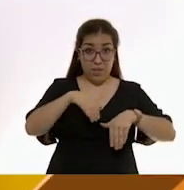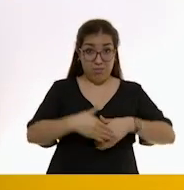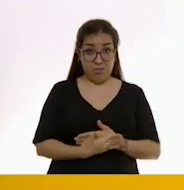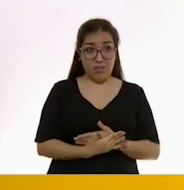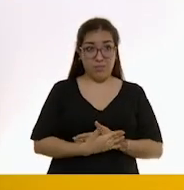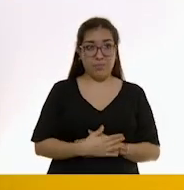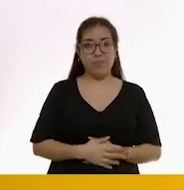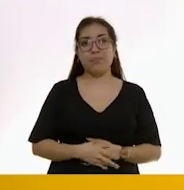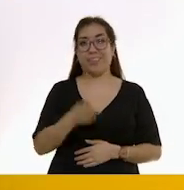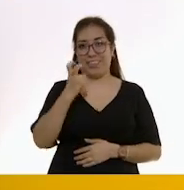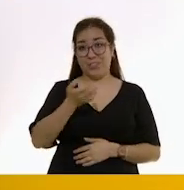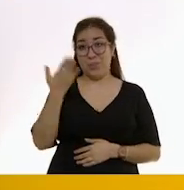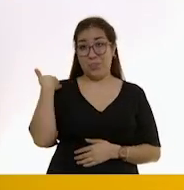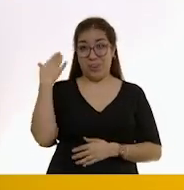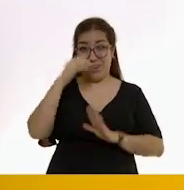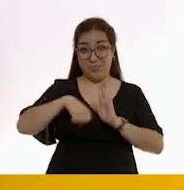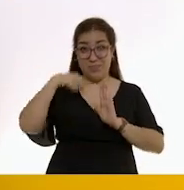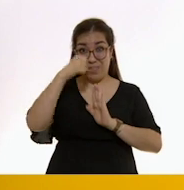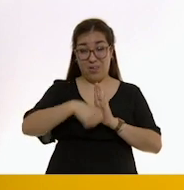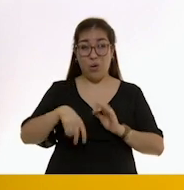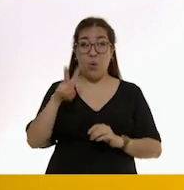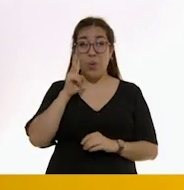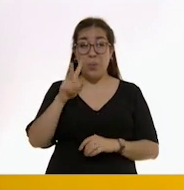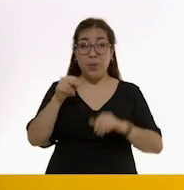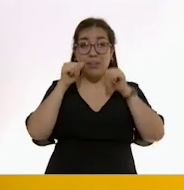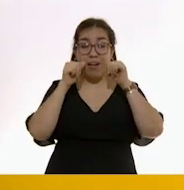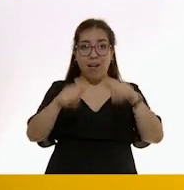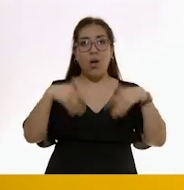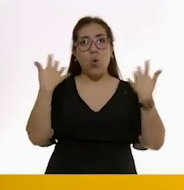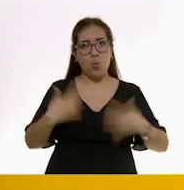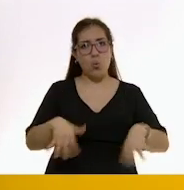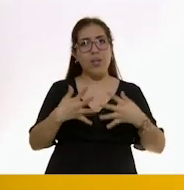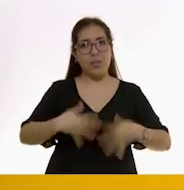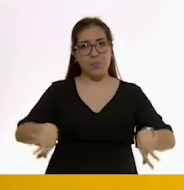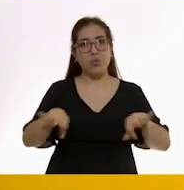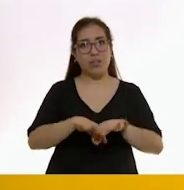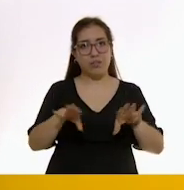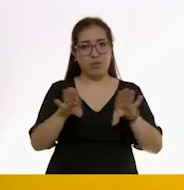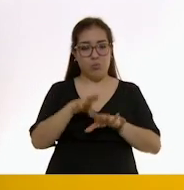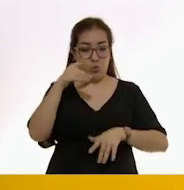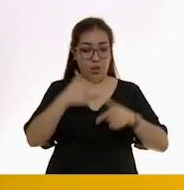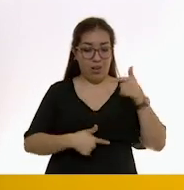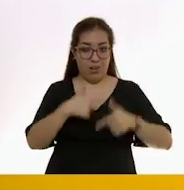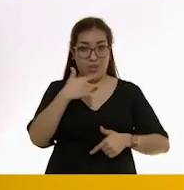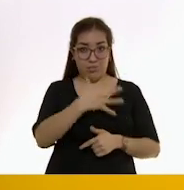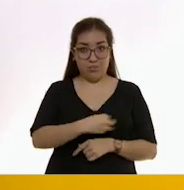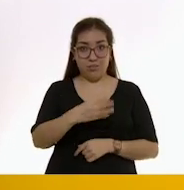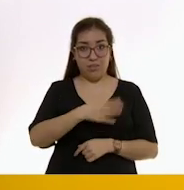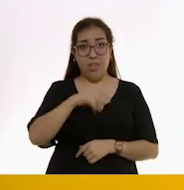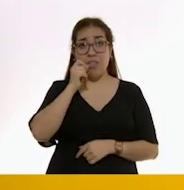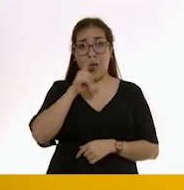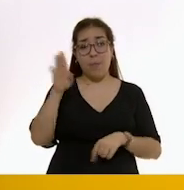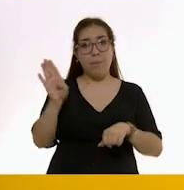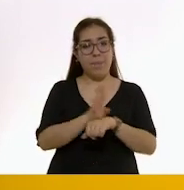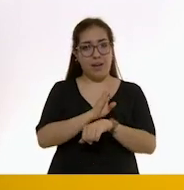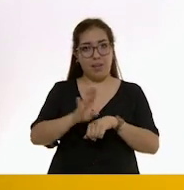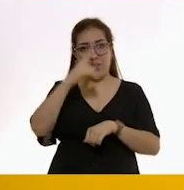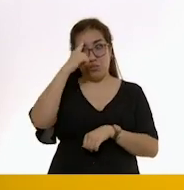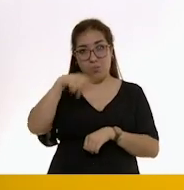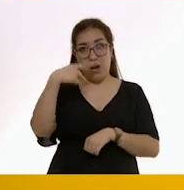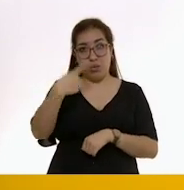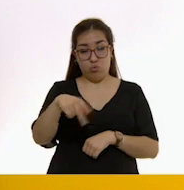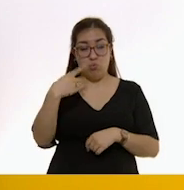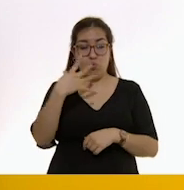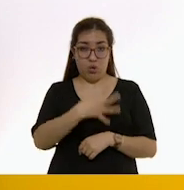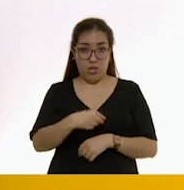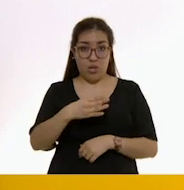En la cápsula anterior hemos podido observar la importancia que tiene la lactancia materna y los beneficios directos para el crecimiento